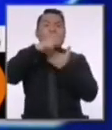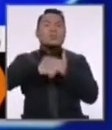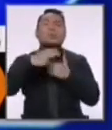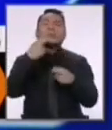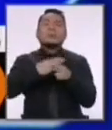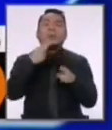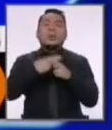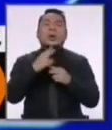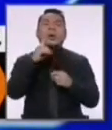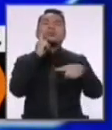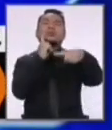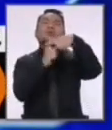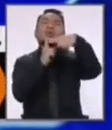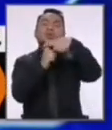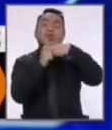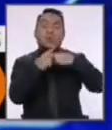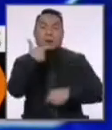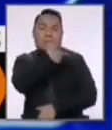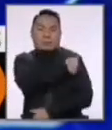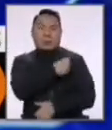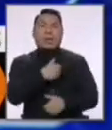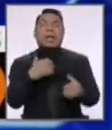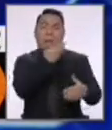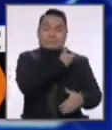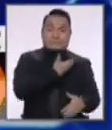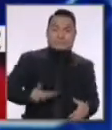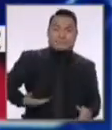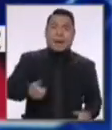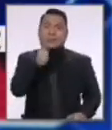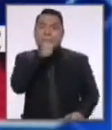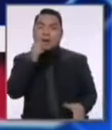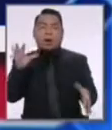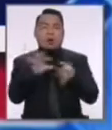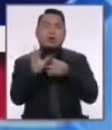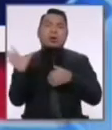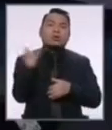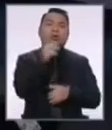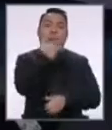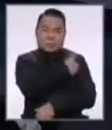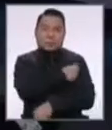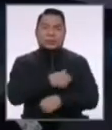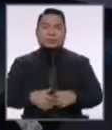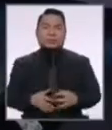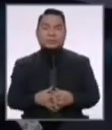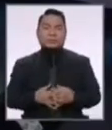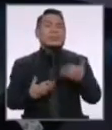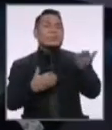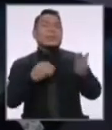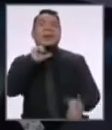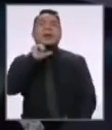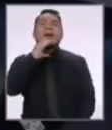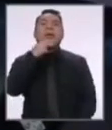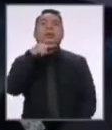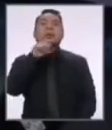Suma de Vacunas. Estados y privados, todos vacunados. Señor Acuña.